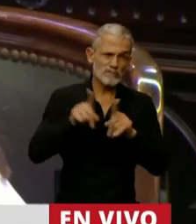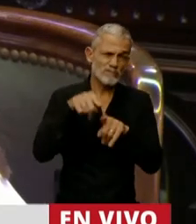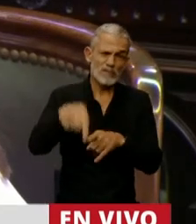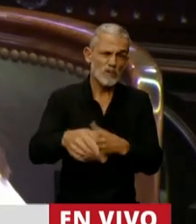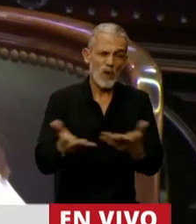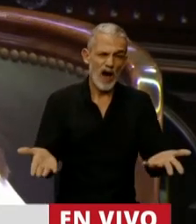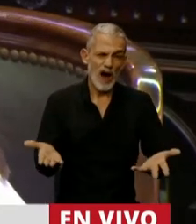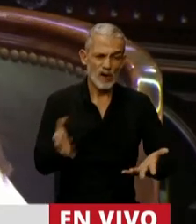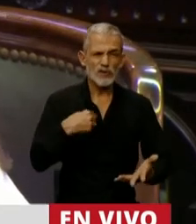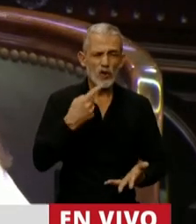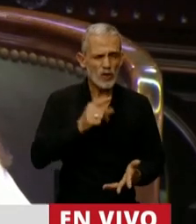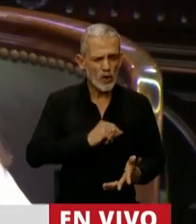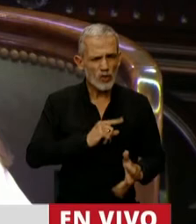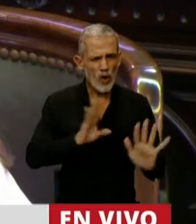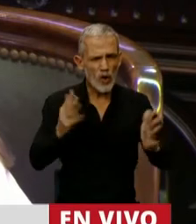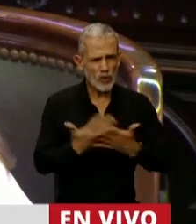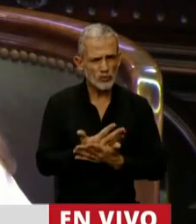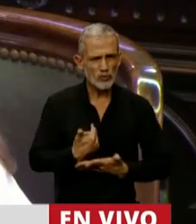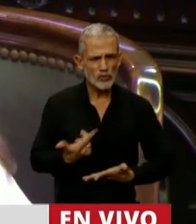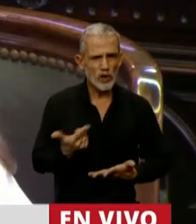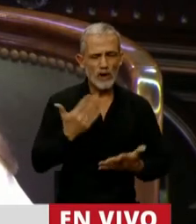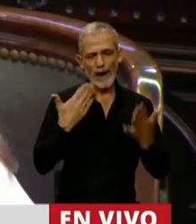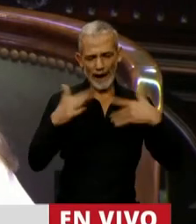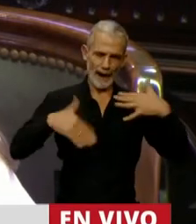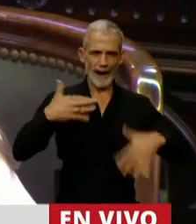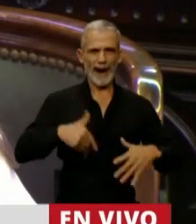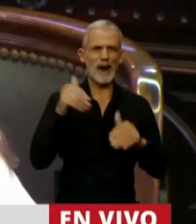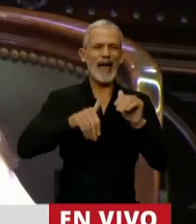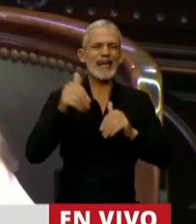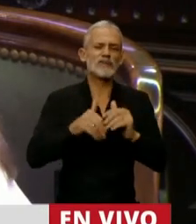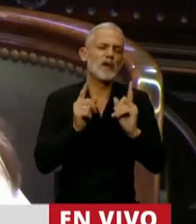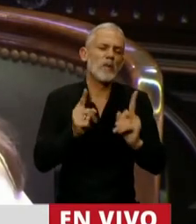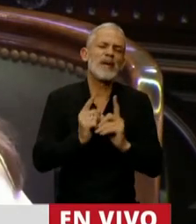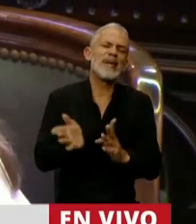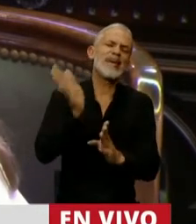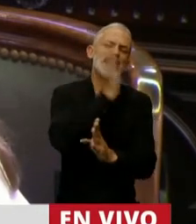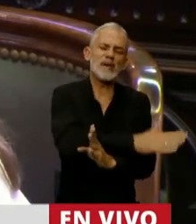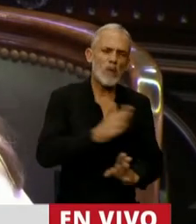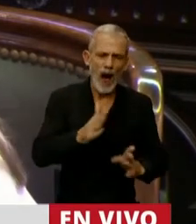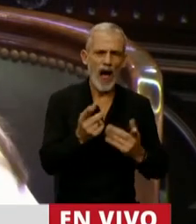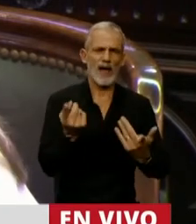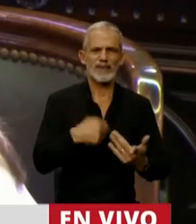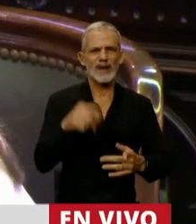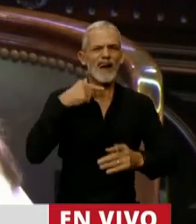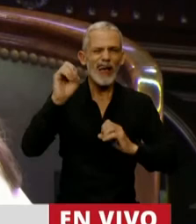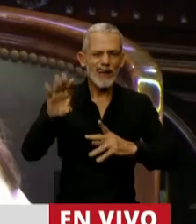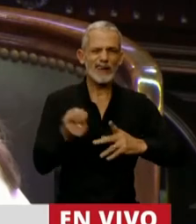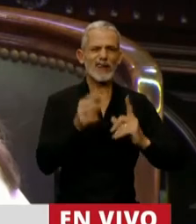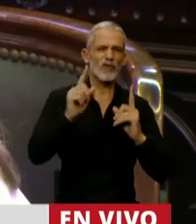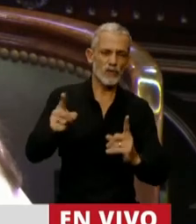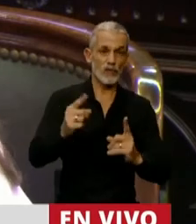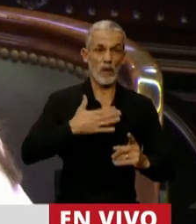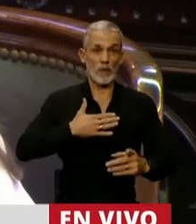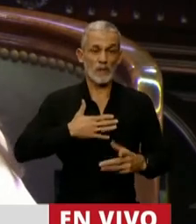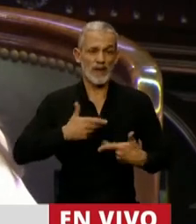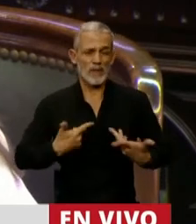de ahora, y lo digo con dolor. Se disfrazaron para las elecciones, pero son los mismos que siguen cuestionando la vigencia de la